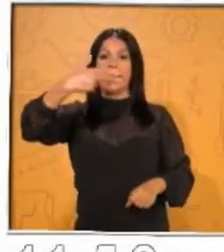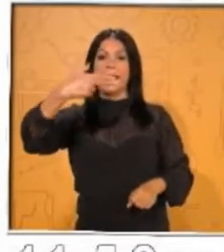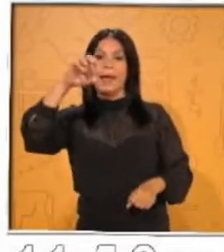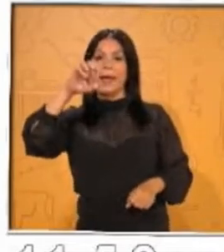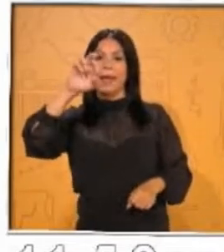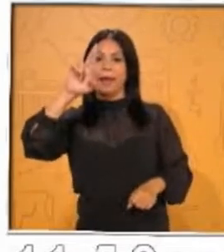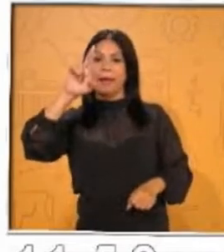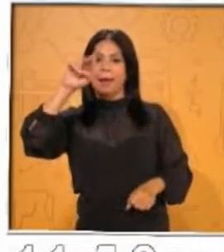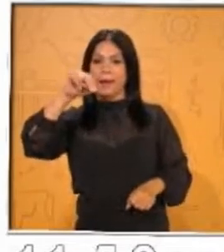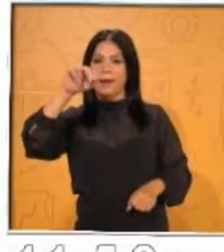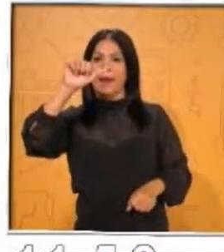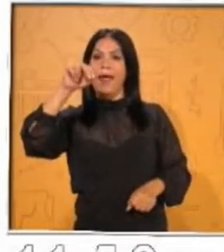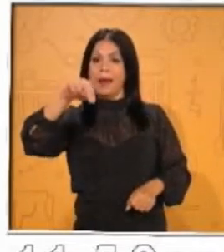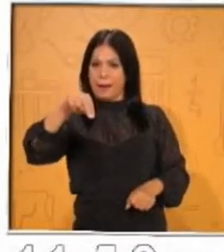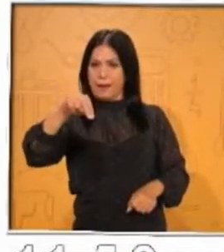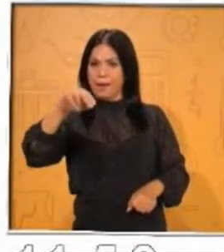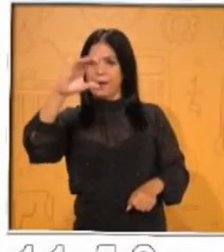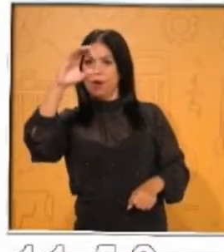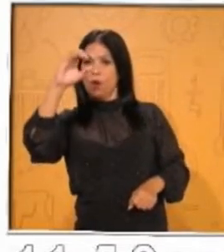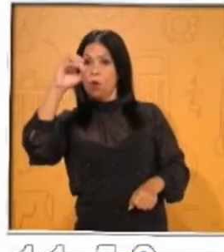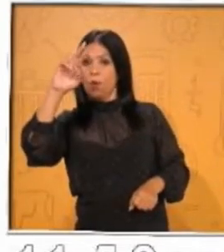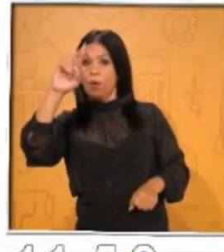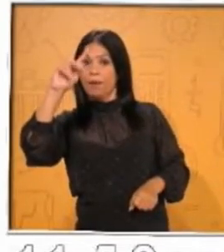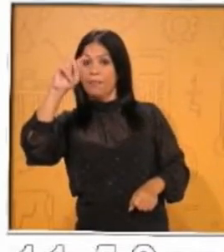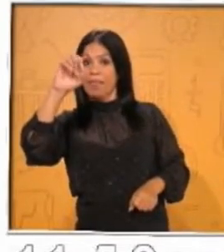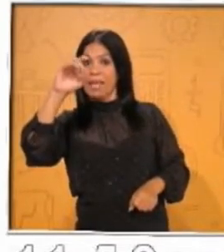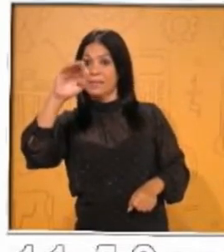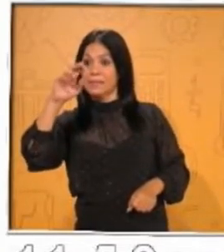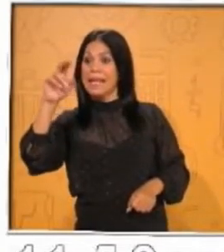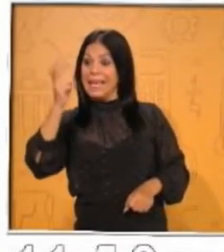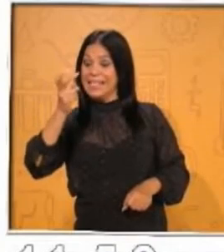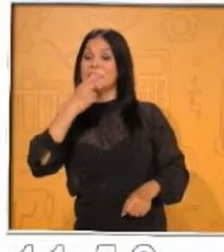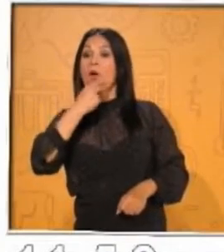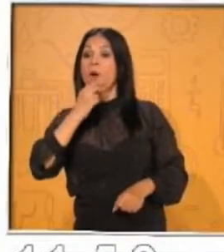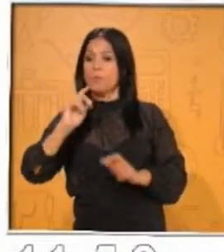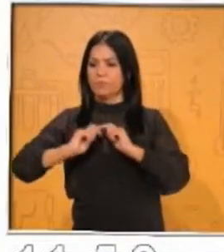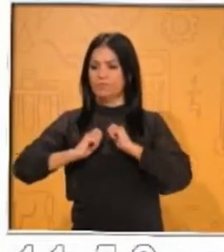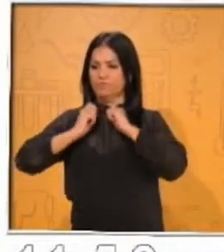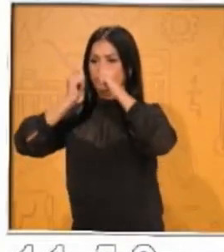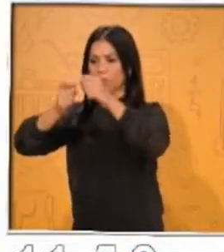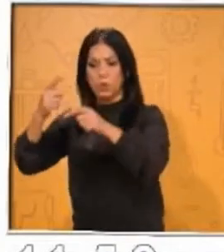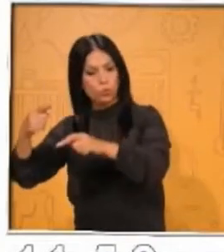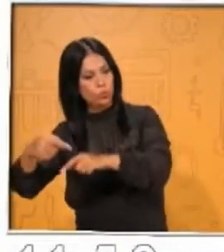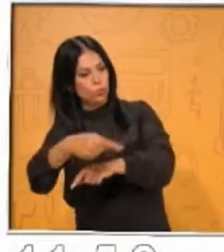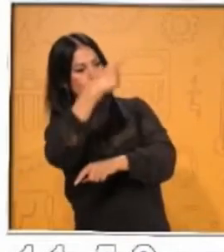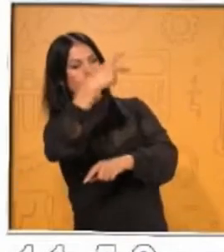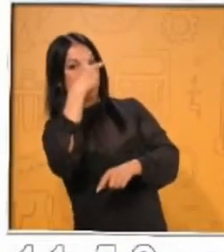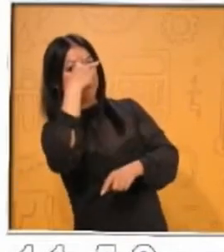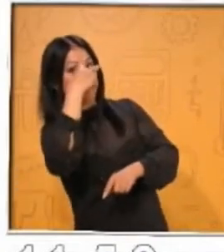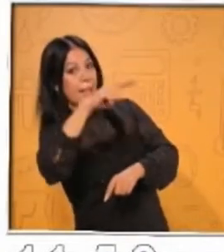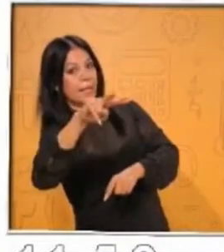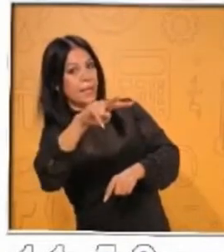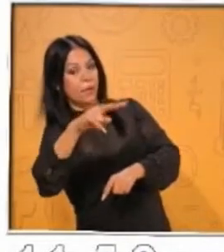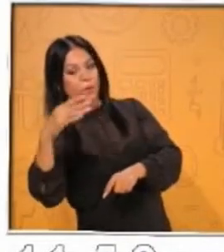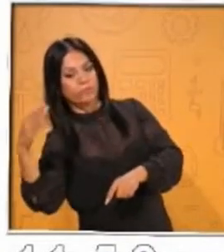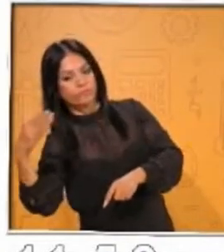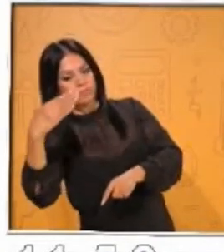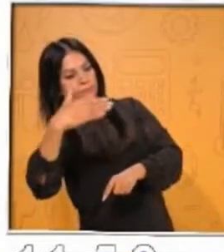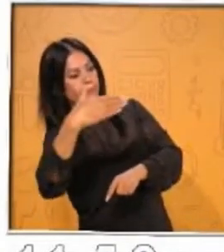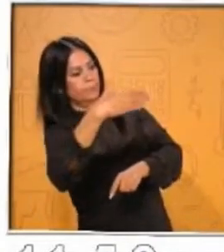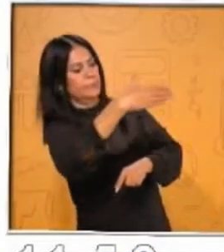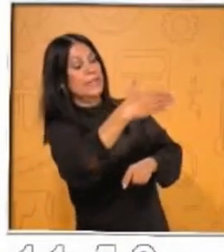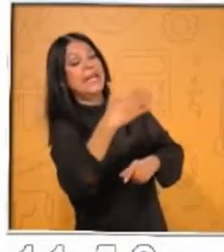en barco al puerto de la Villa Rica de la Veracruz, hoy el estado de Veracruz. La llegada de Hernán